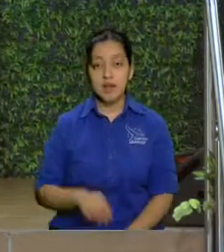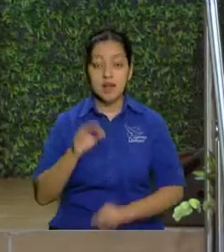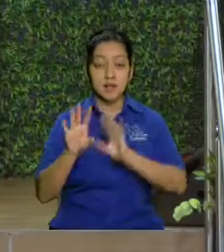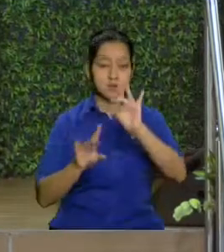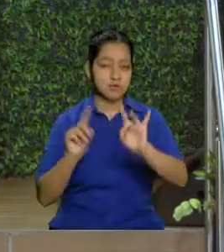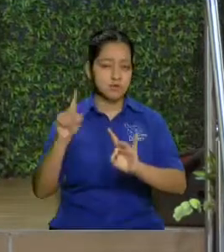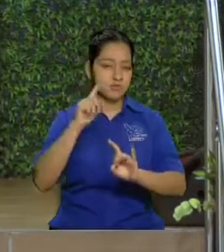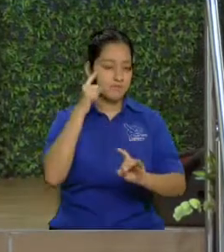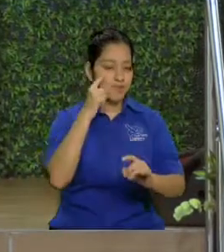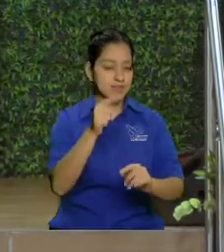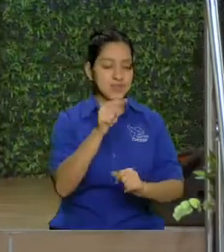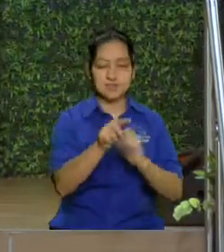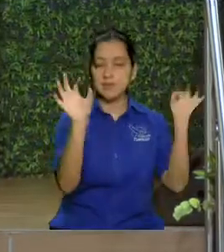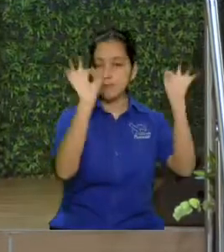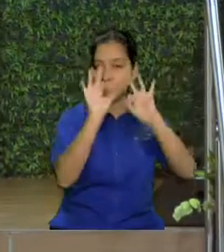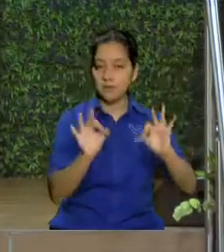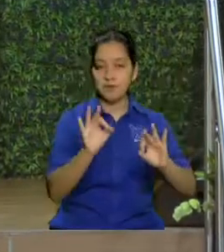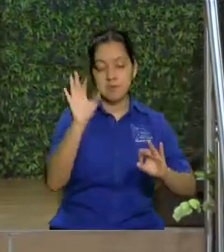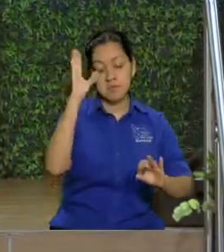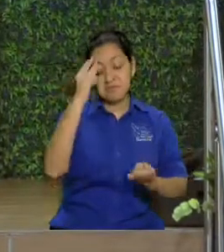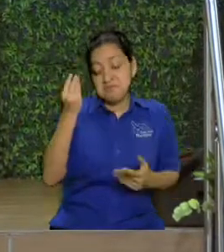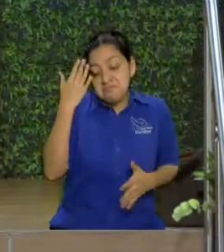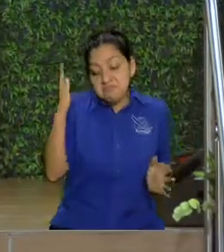sé tal vez tienen un evangelio un poco